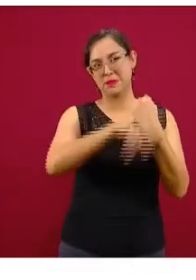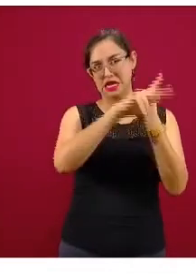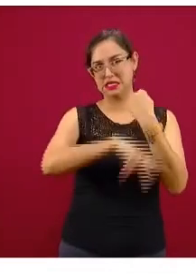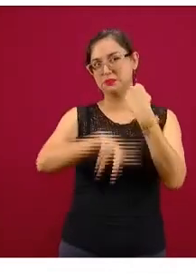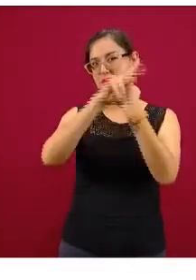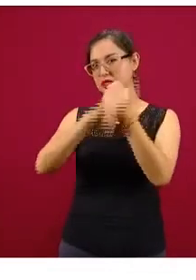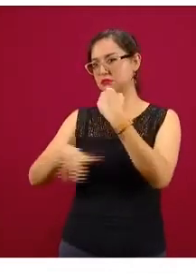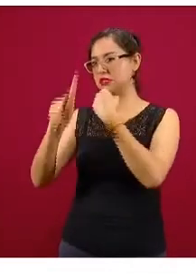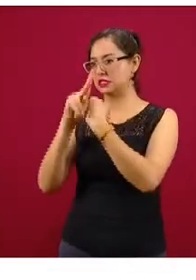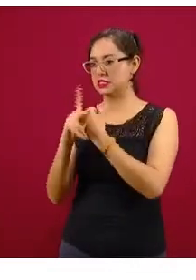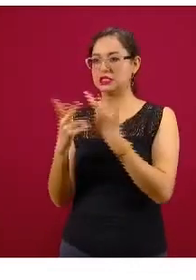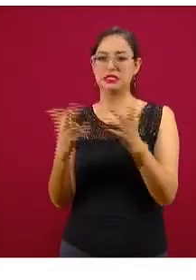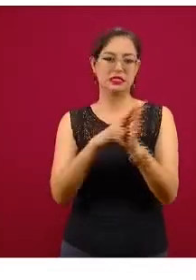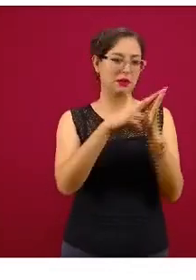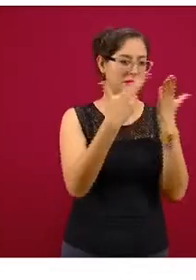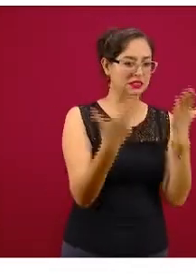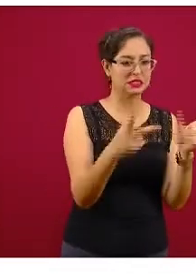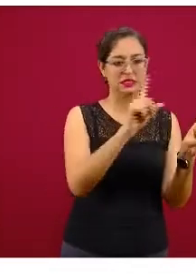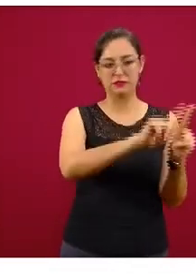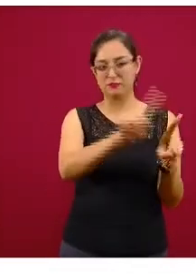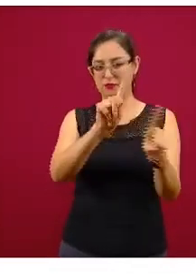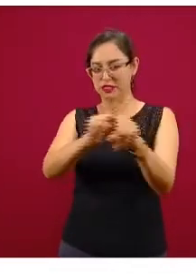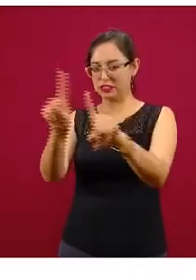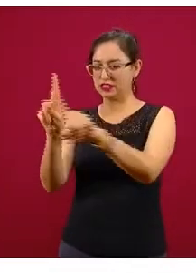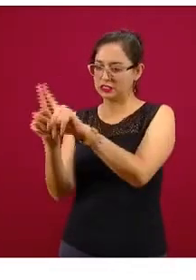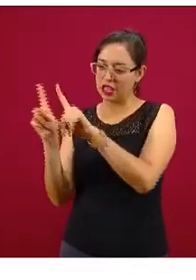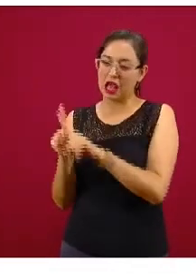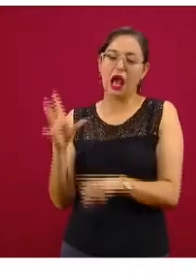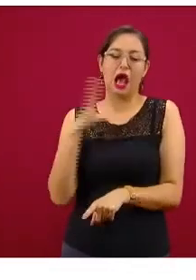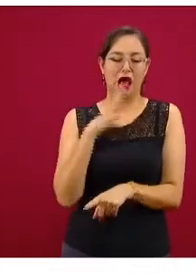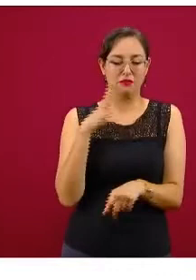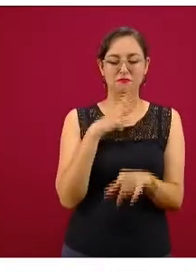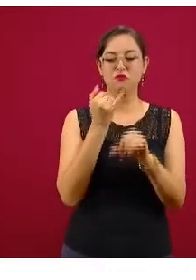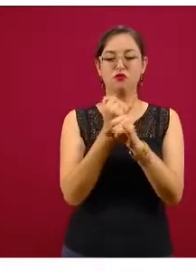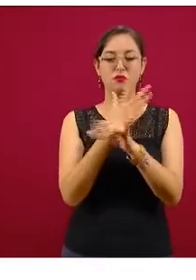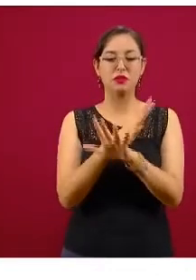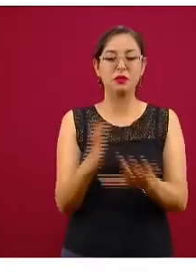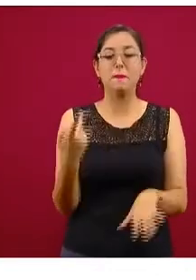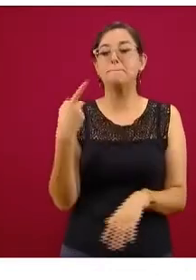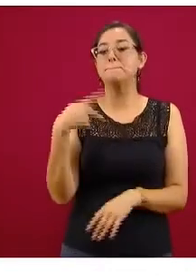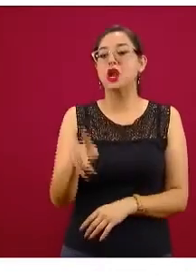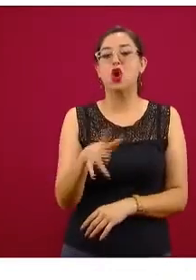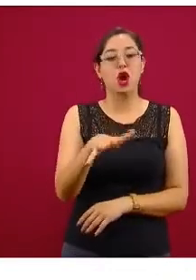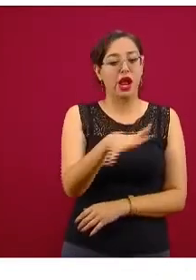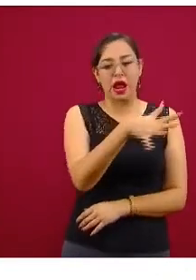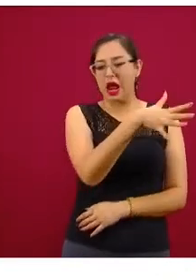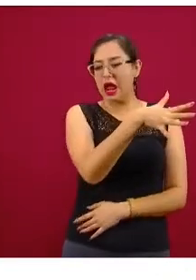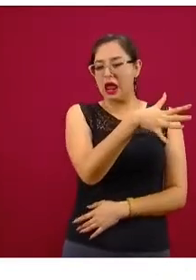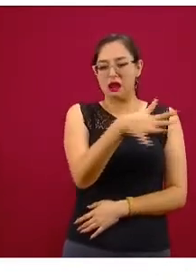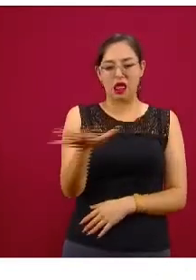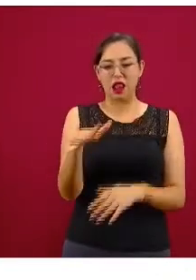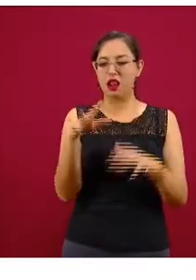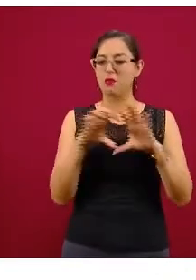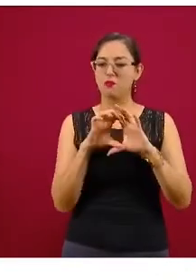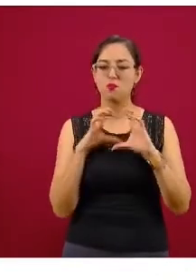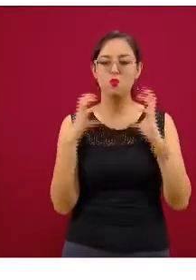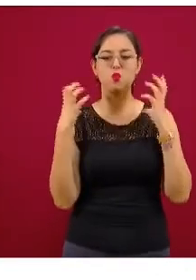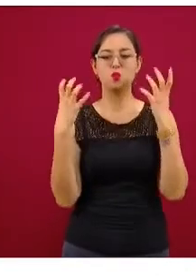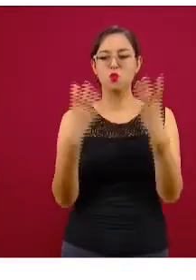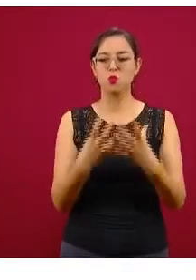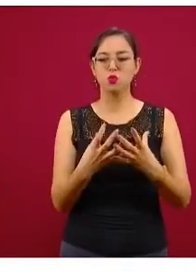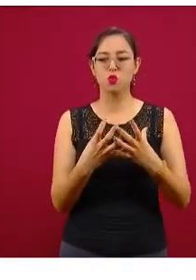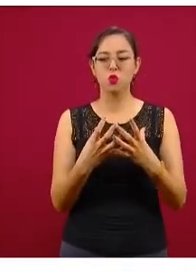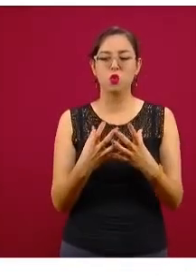de artículos científicos en que nos estamos basando, yo les diría que en general se está reportando que a nivel